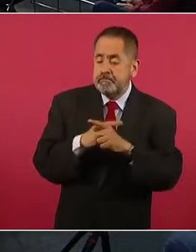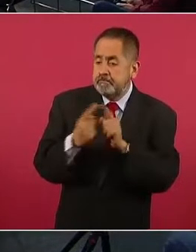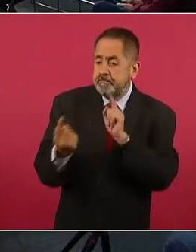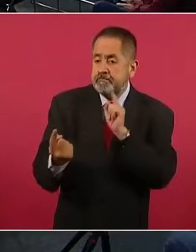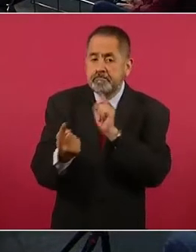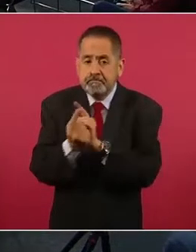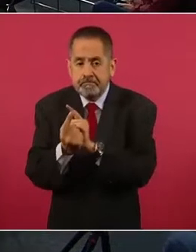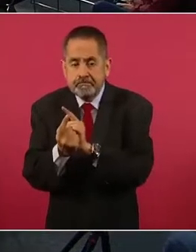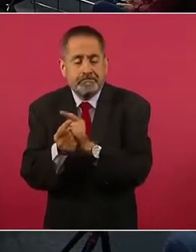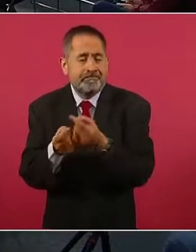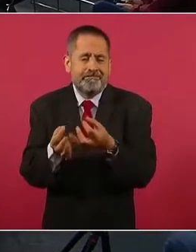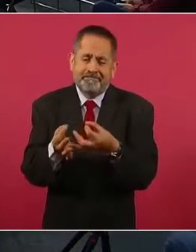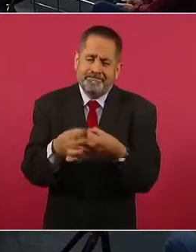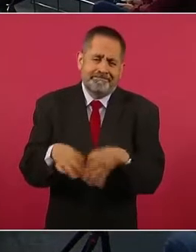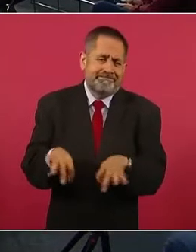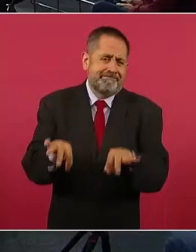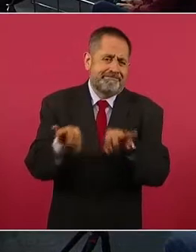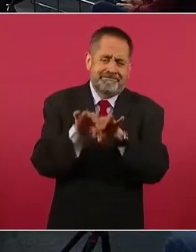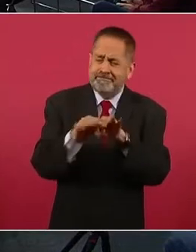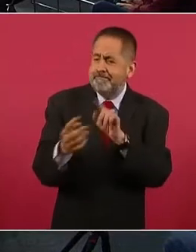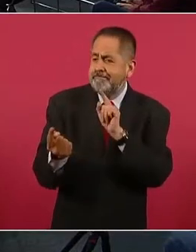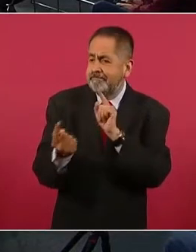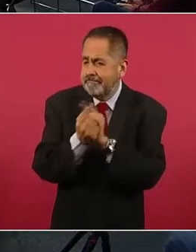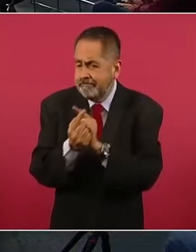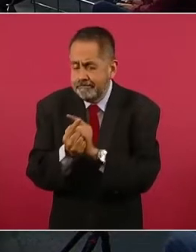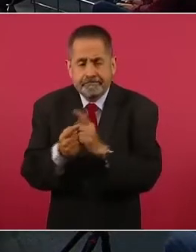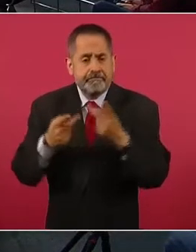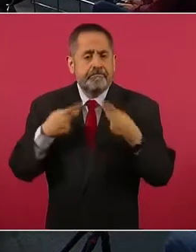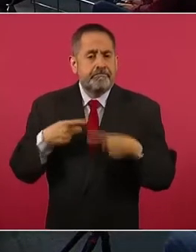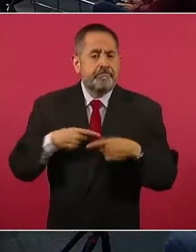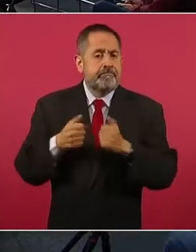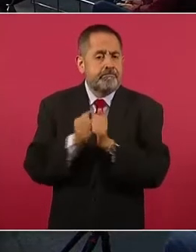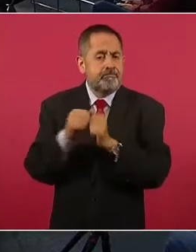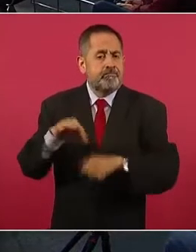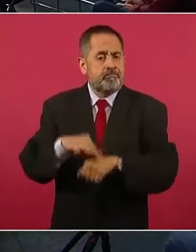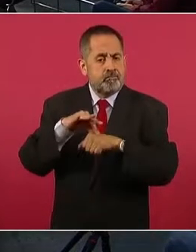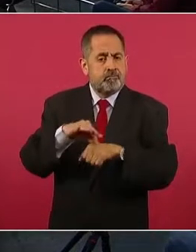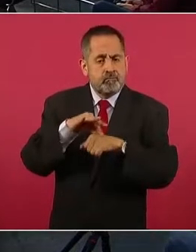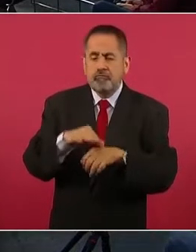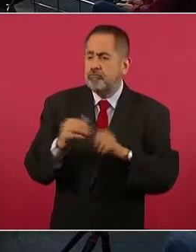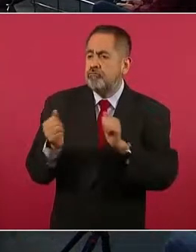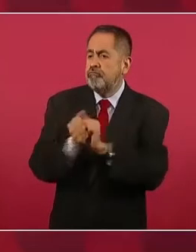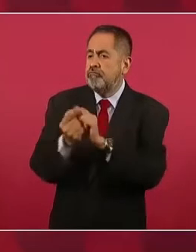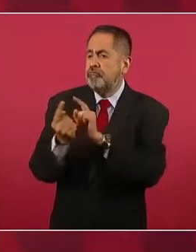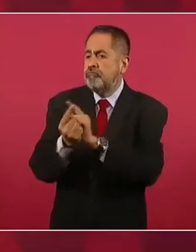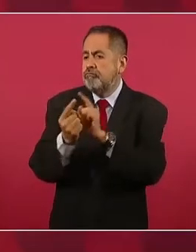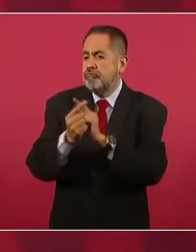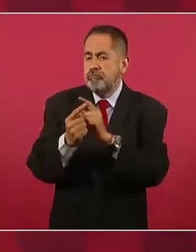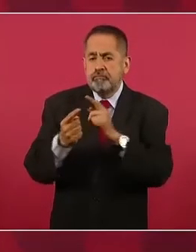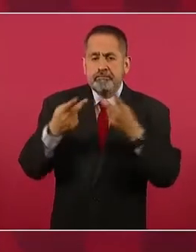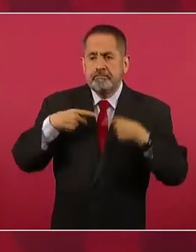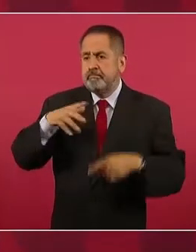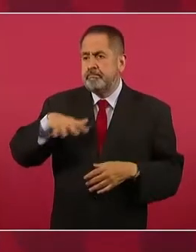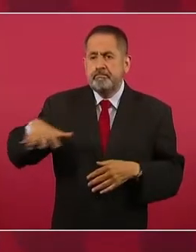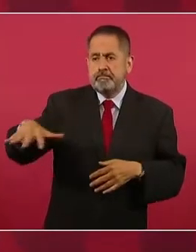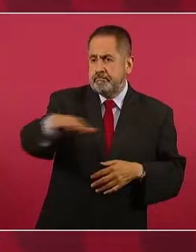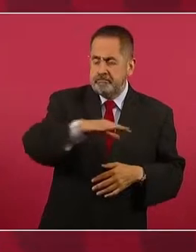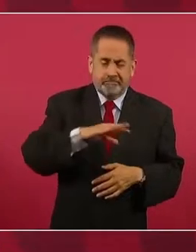pero son más importantes las campañas a ras de tierra.